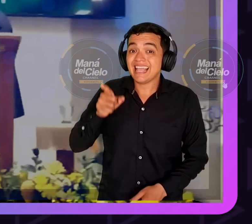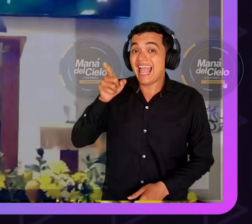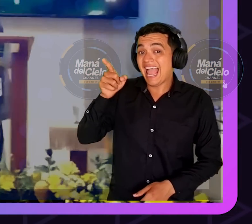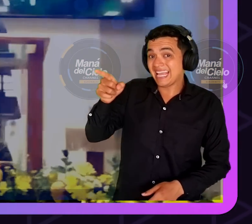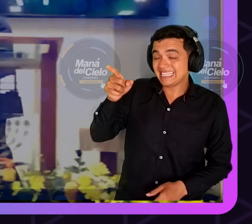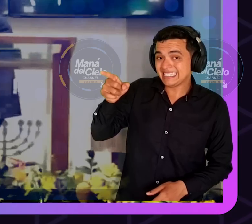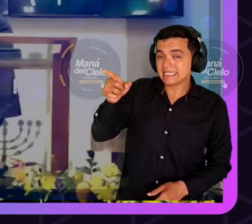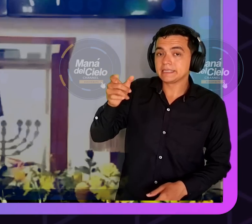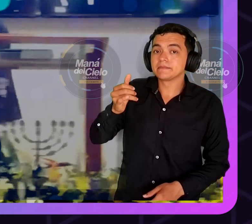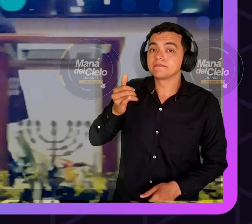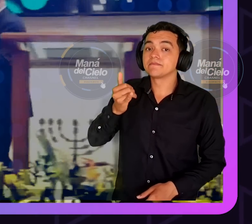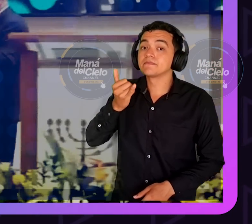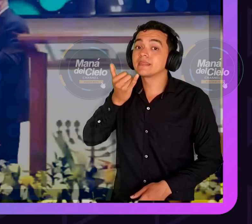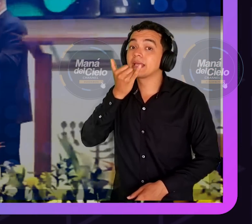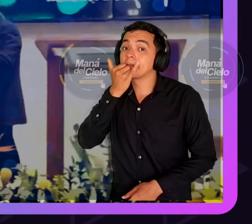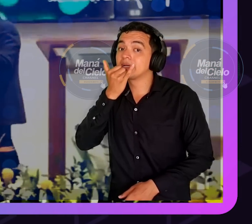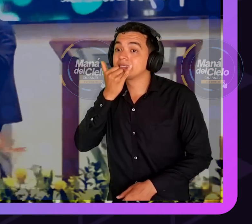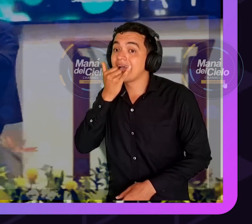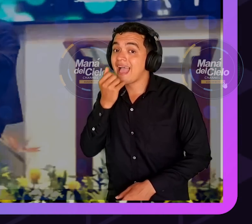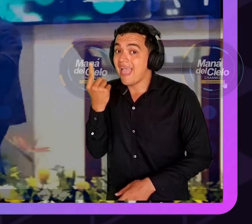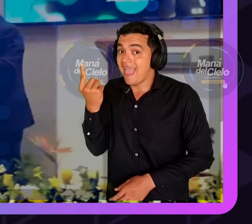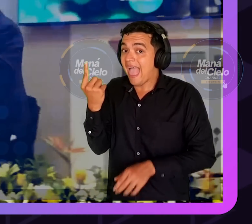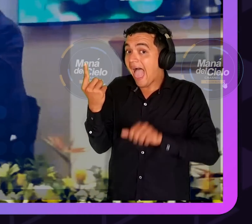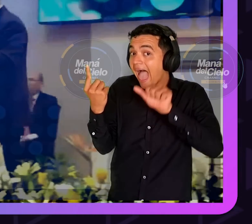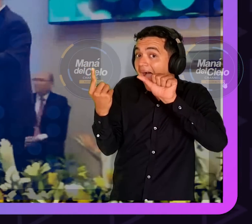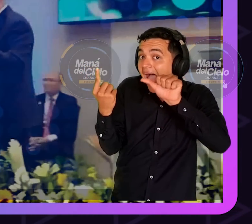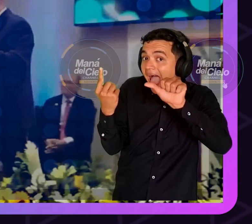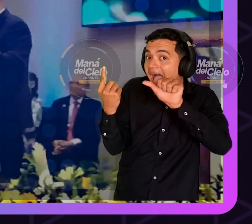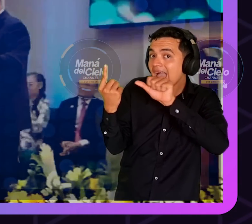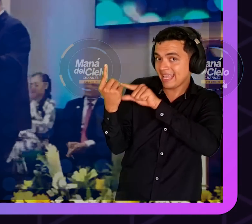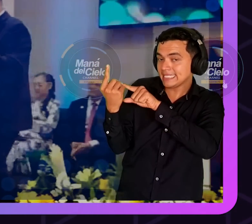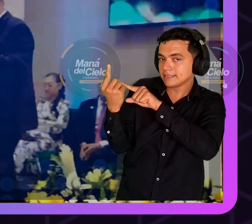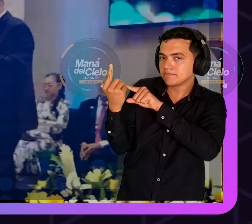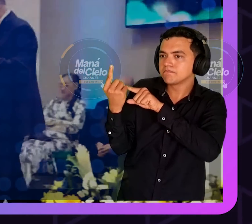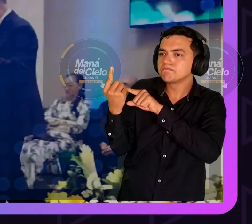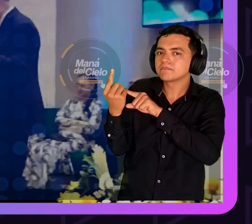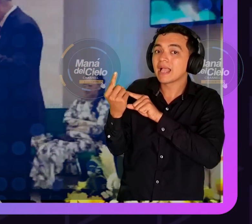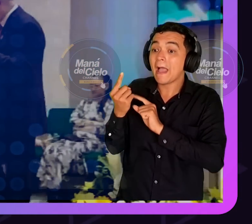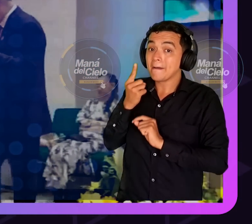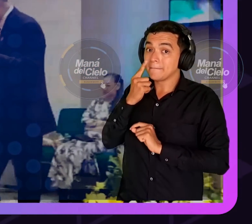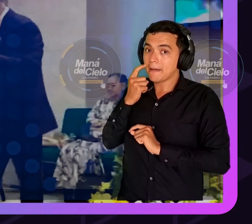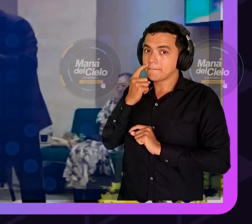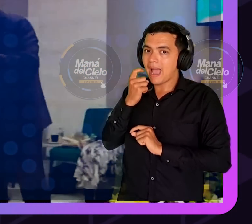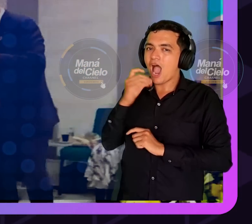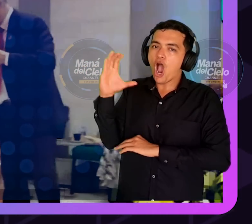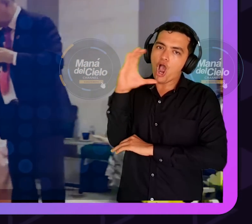casado con una japonesa. y el papá de la japonesa era un sacerdote de esos taoístas.